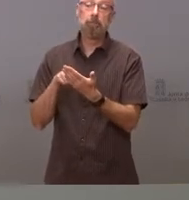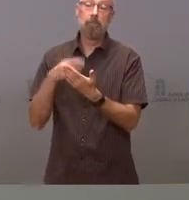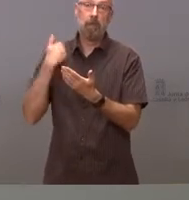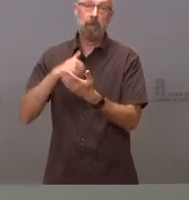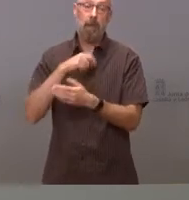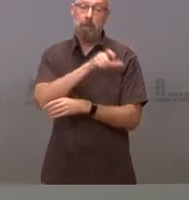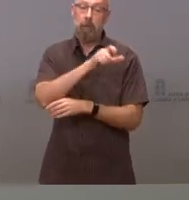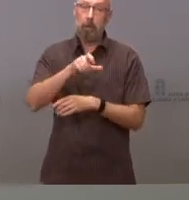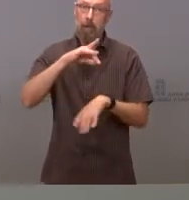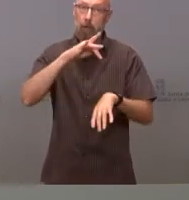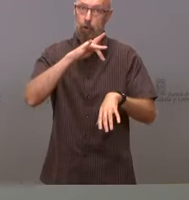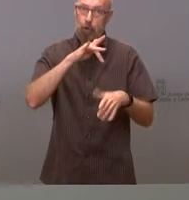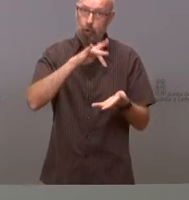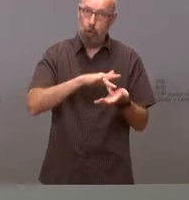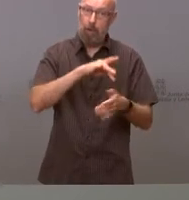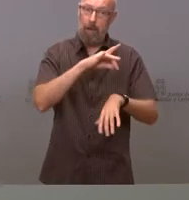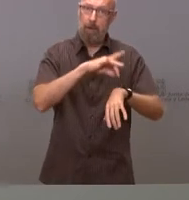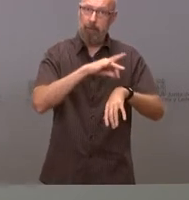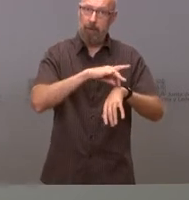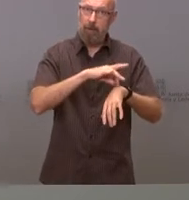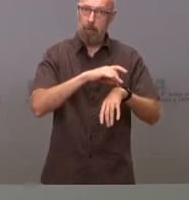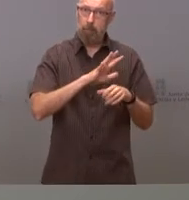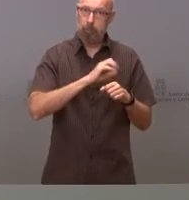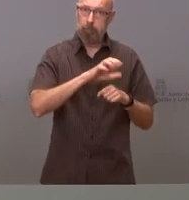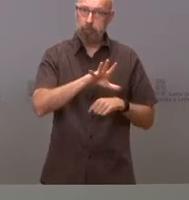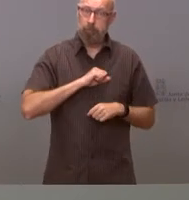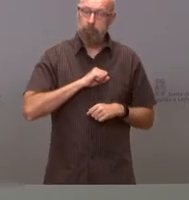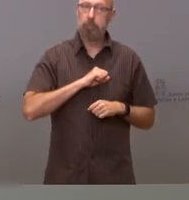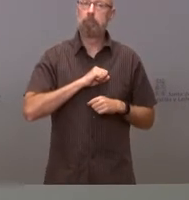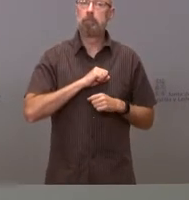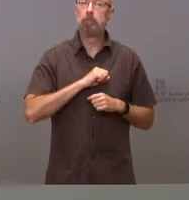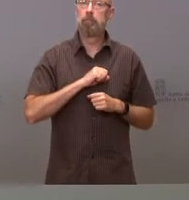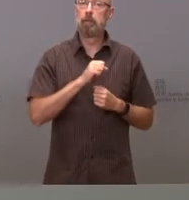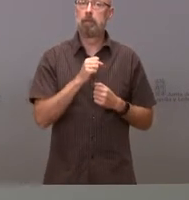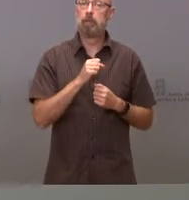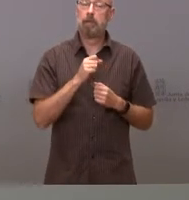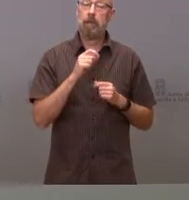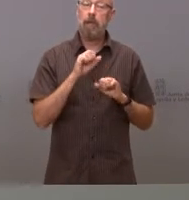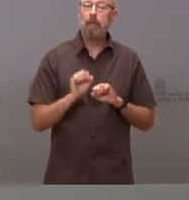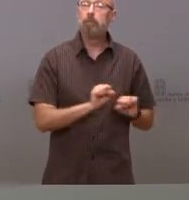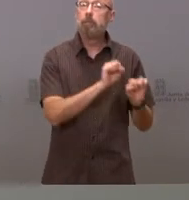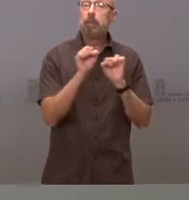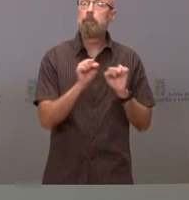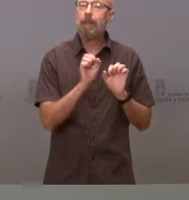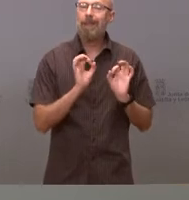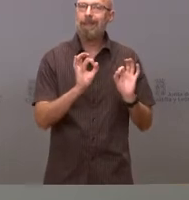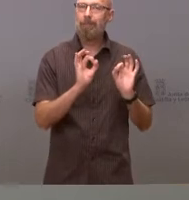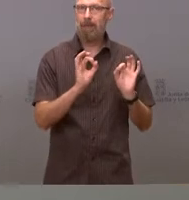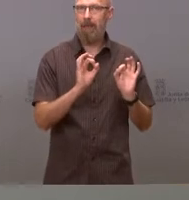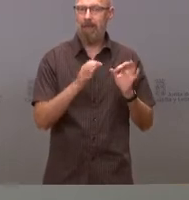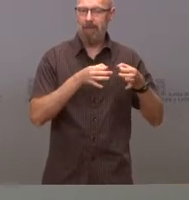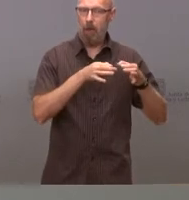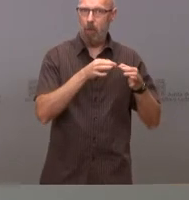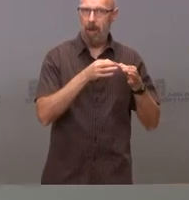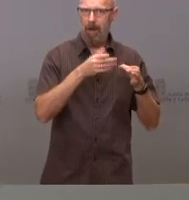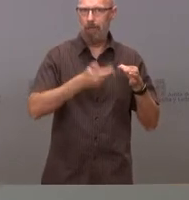padecido una enfermedad o las vacunadas con dos dosis generan una inmunidad celular, que es la importante, muy